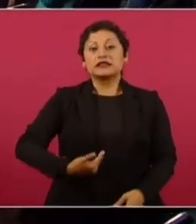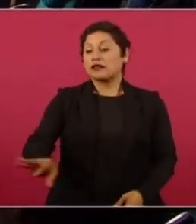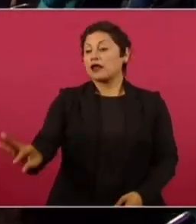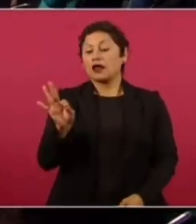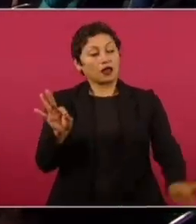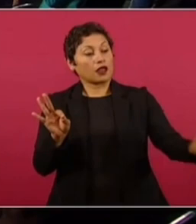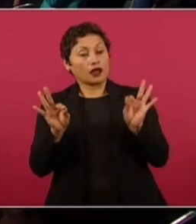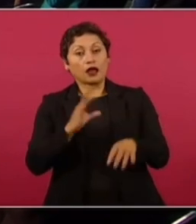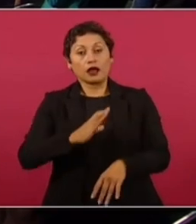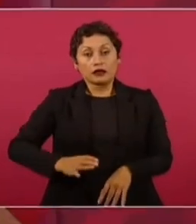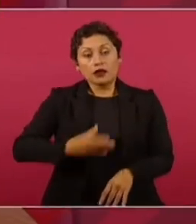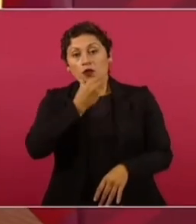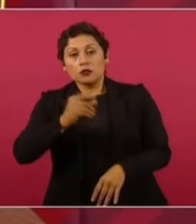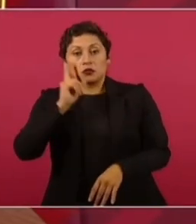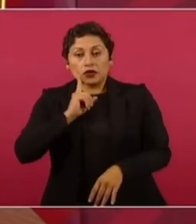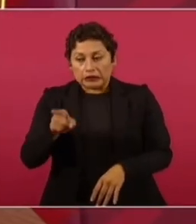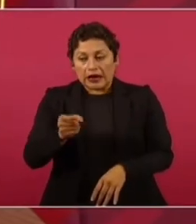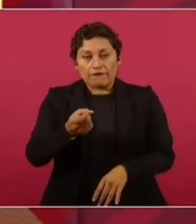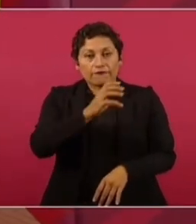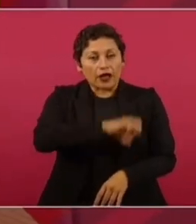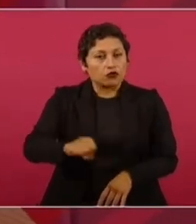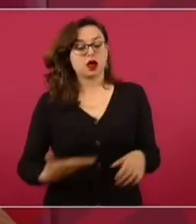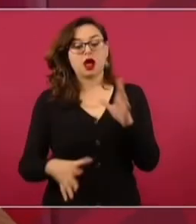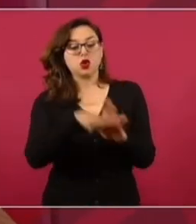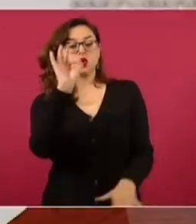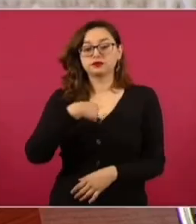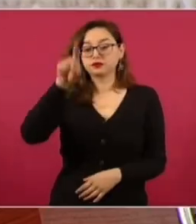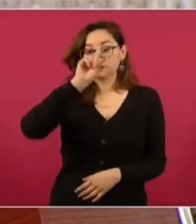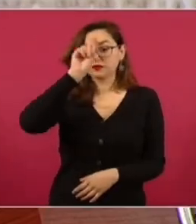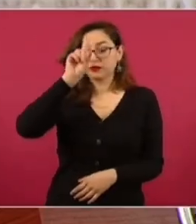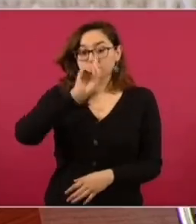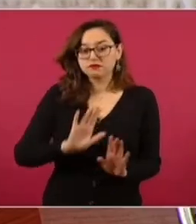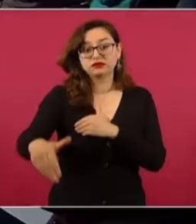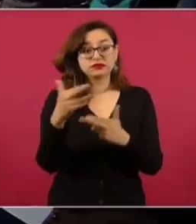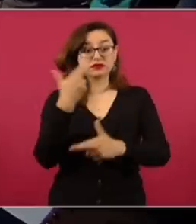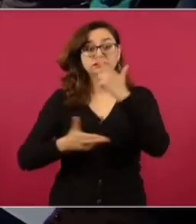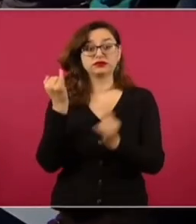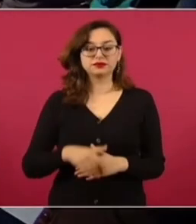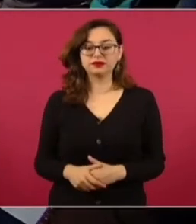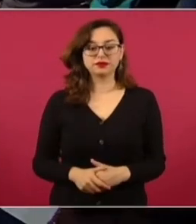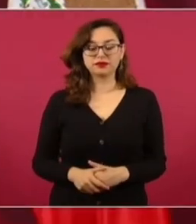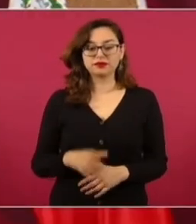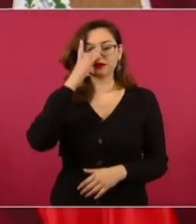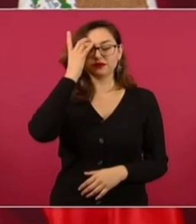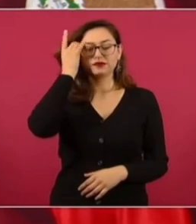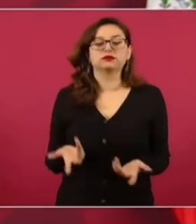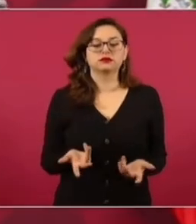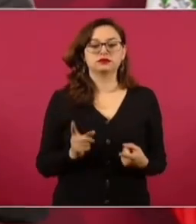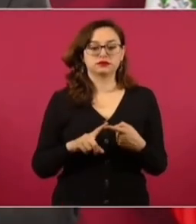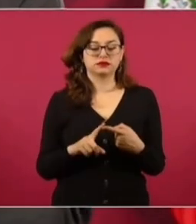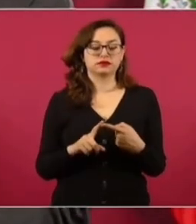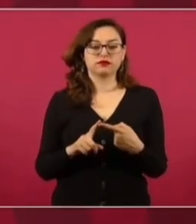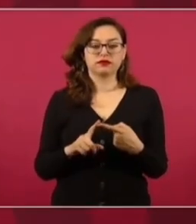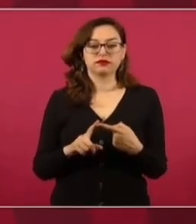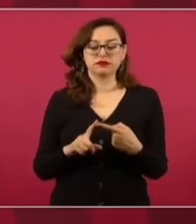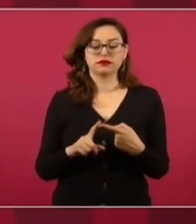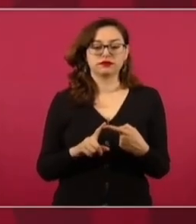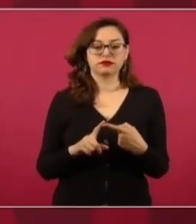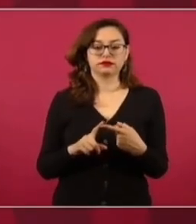candidata predilecta o predilecto. Y un consejo ya no es el peinado. No, este,